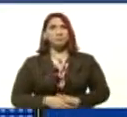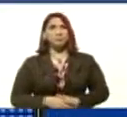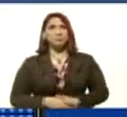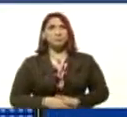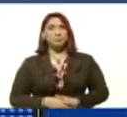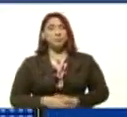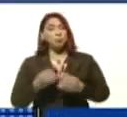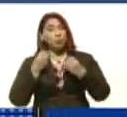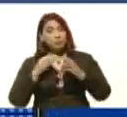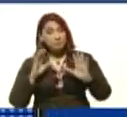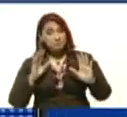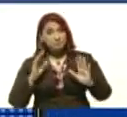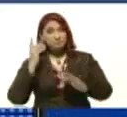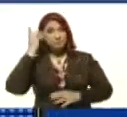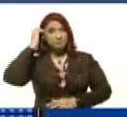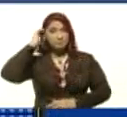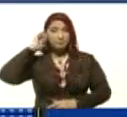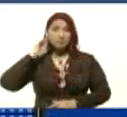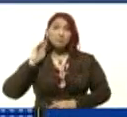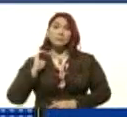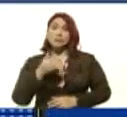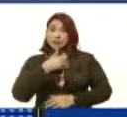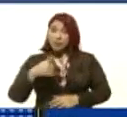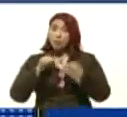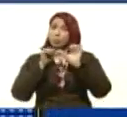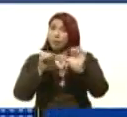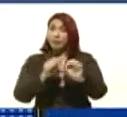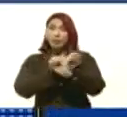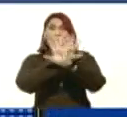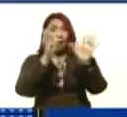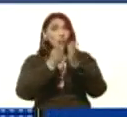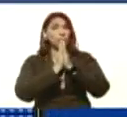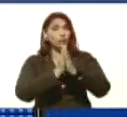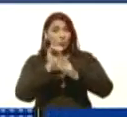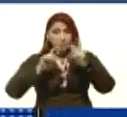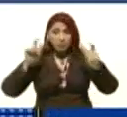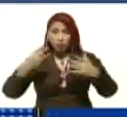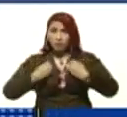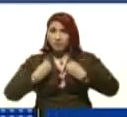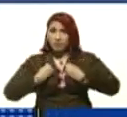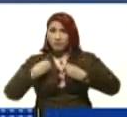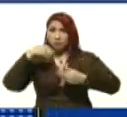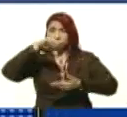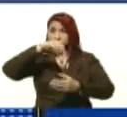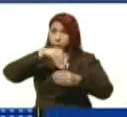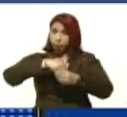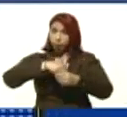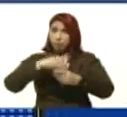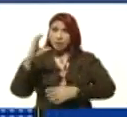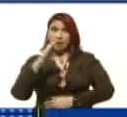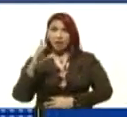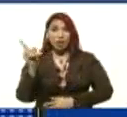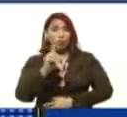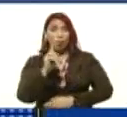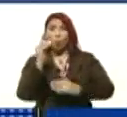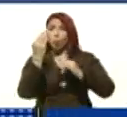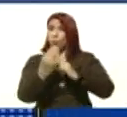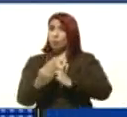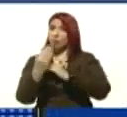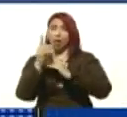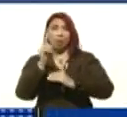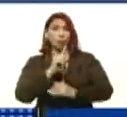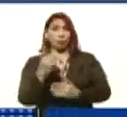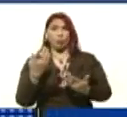Bueno, quiero que quede claro a los caraqueños y caraqueñas, si no nos cuidamos, si no